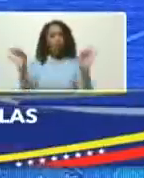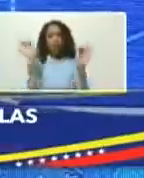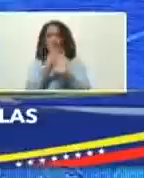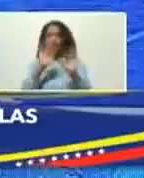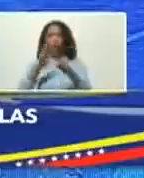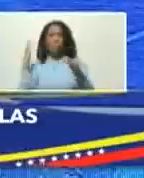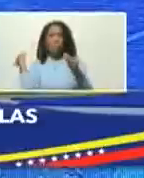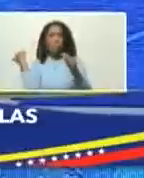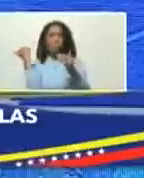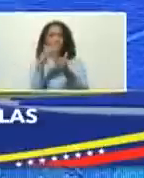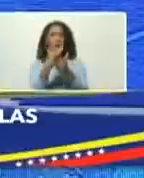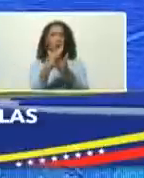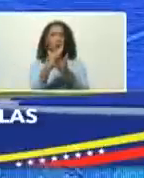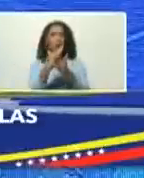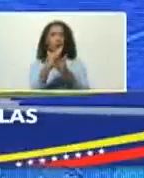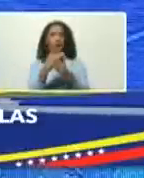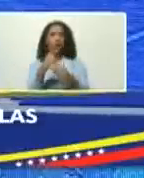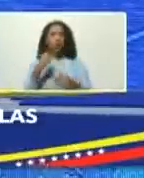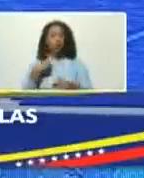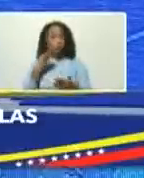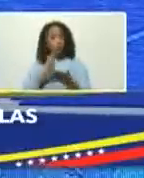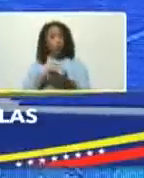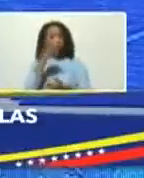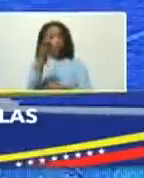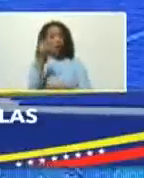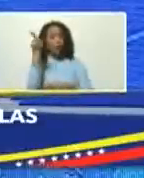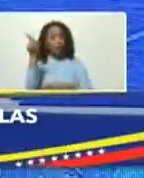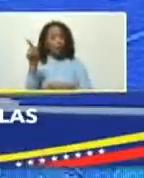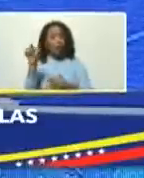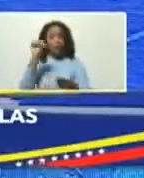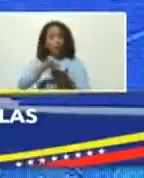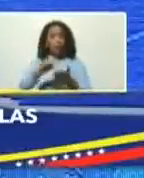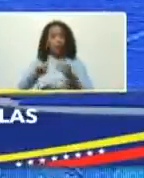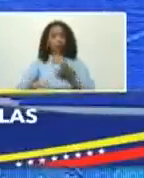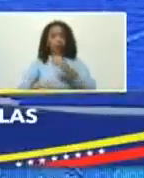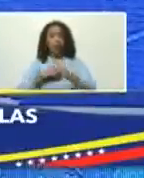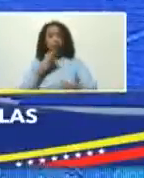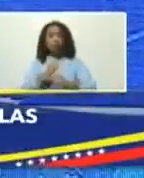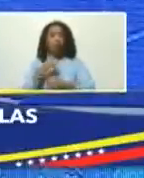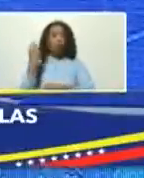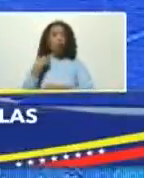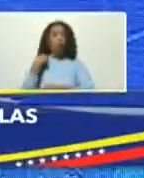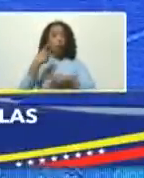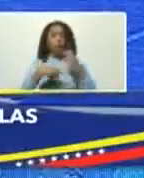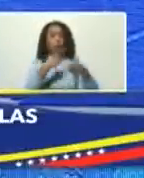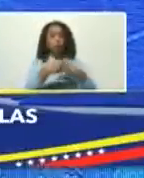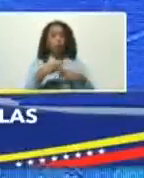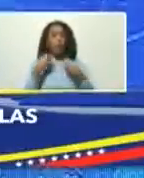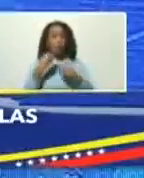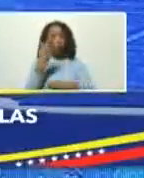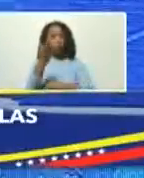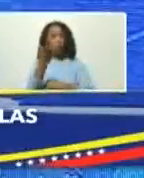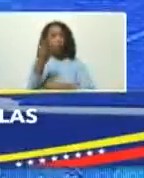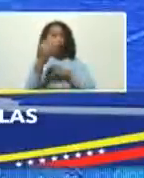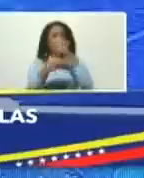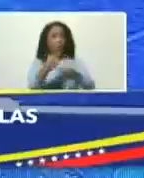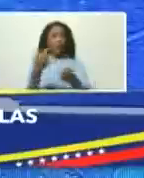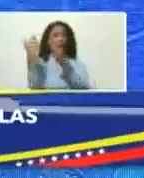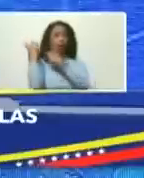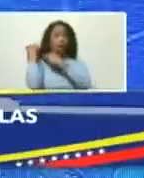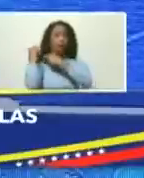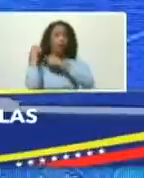tranque Félix para eso te puse en el Centro Internacional de Inversiones Productivas para que tú seas el